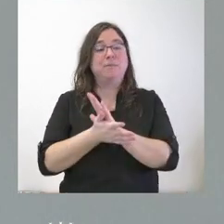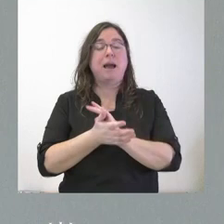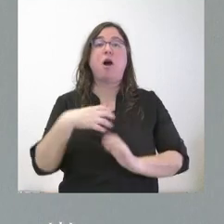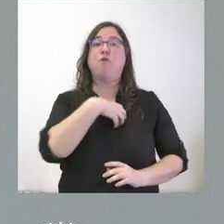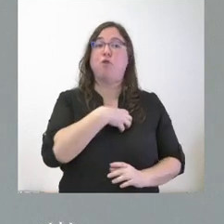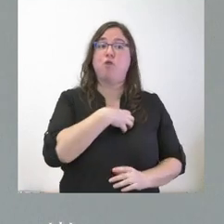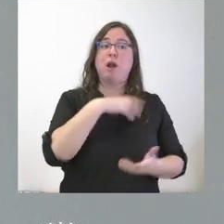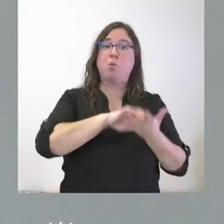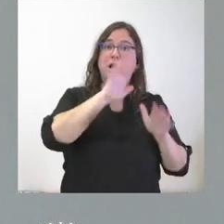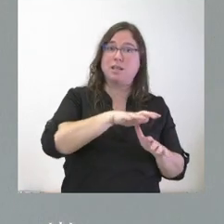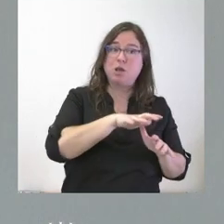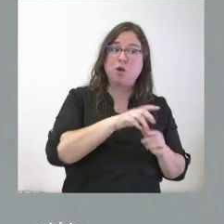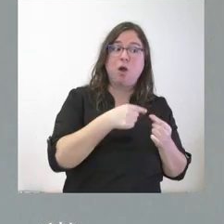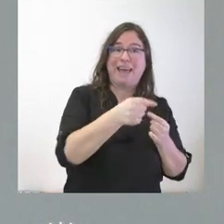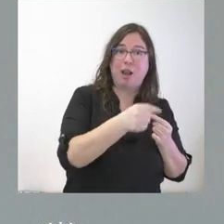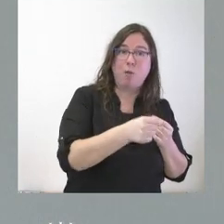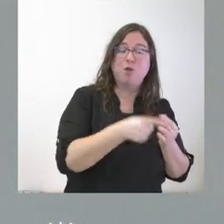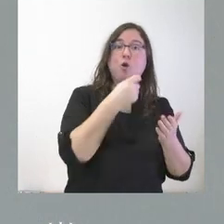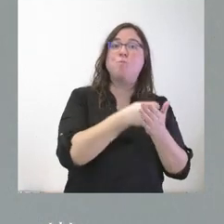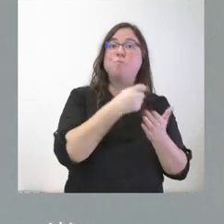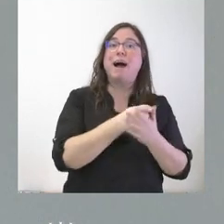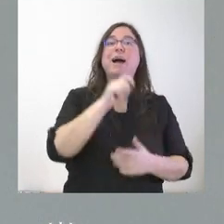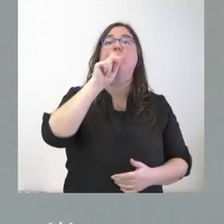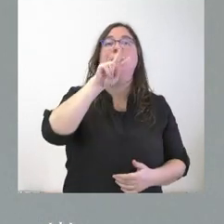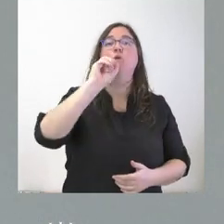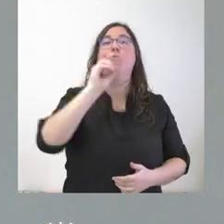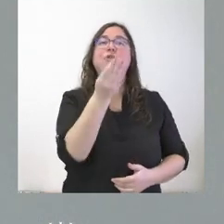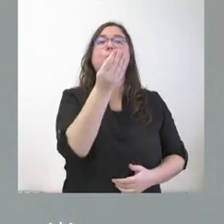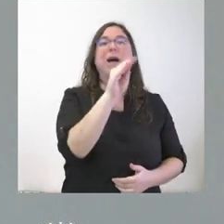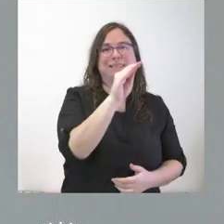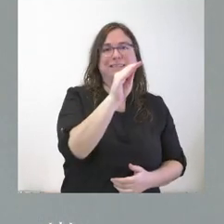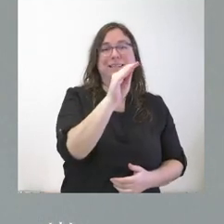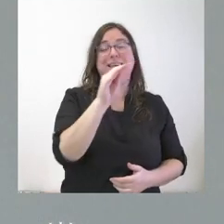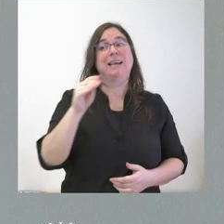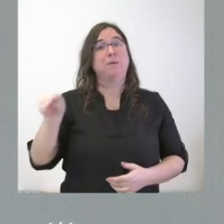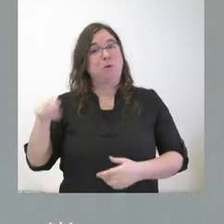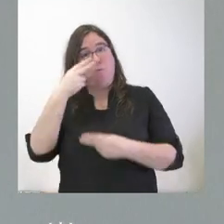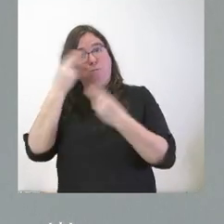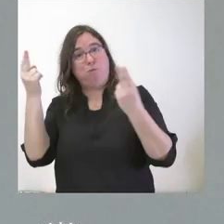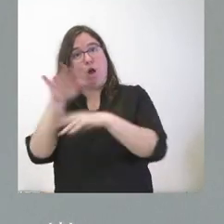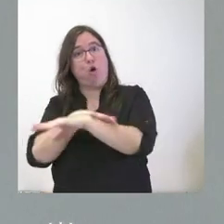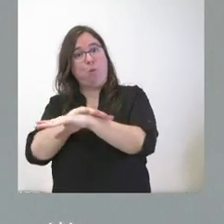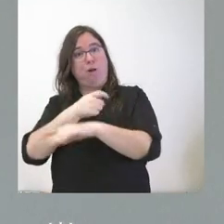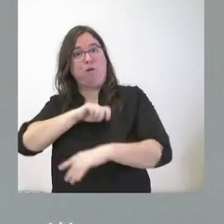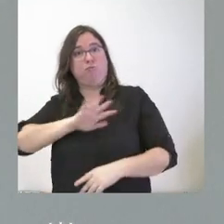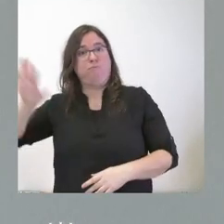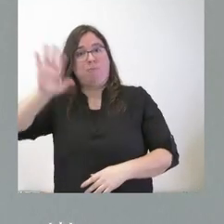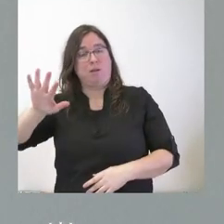Castilla y León, por el mismo kilómetro, recibe un 21% más que el mismo empleado público de la Administración del Estado.